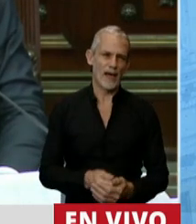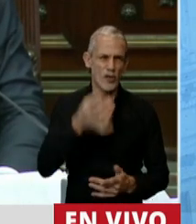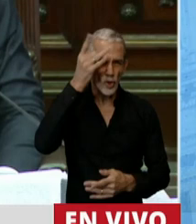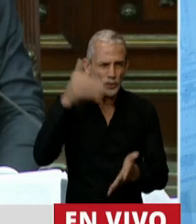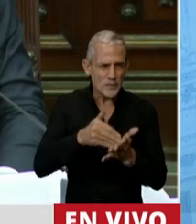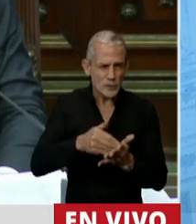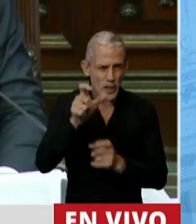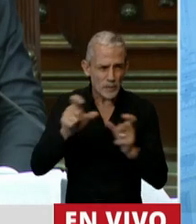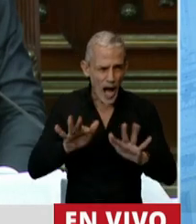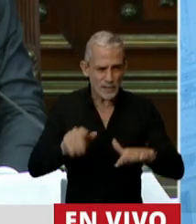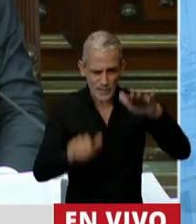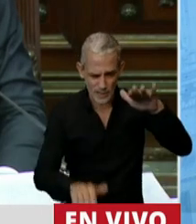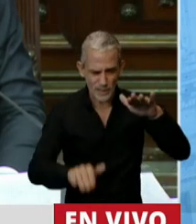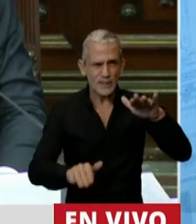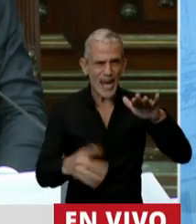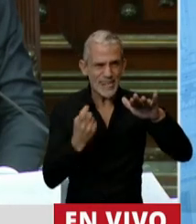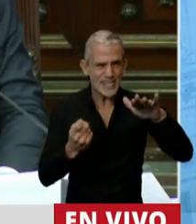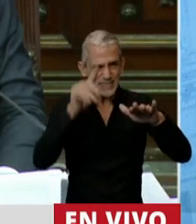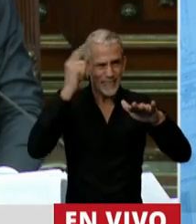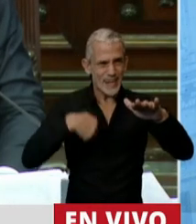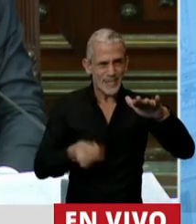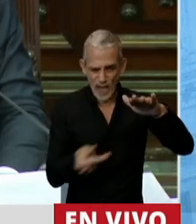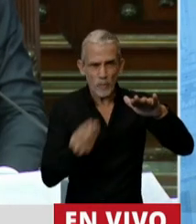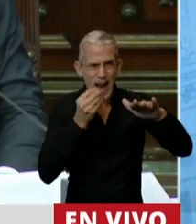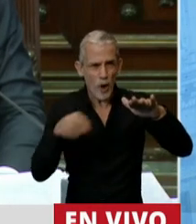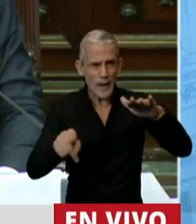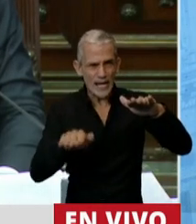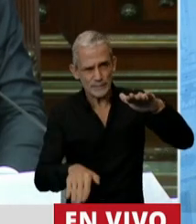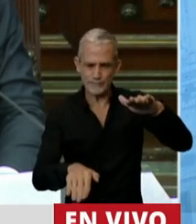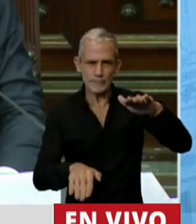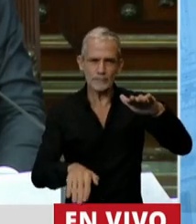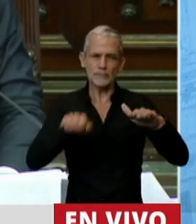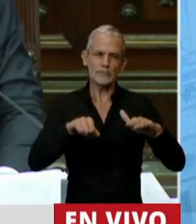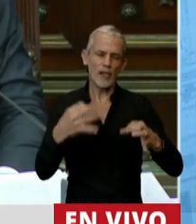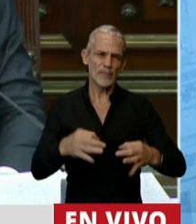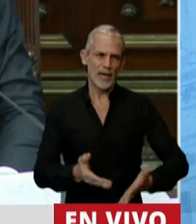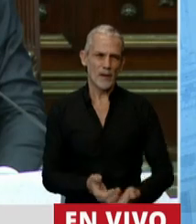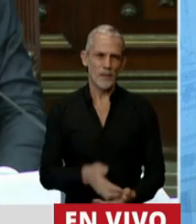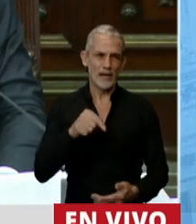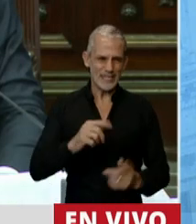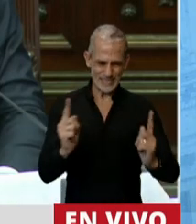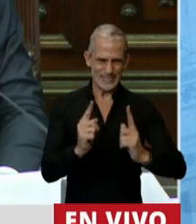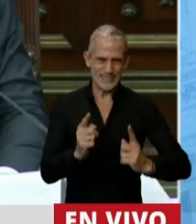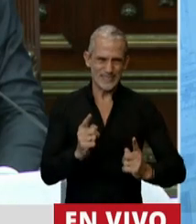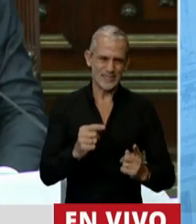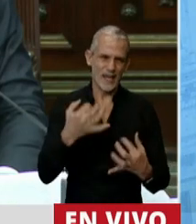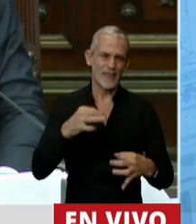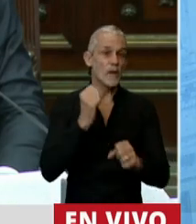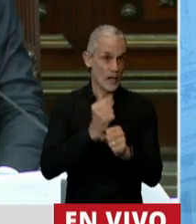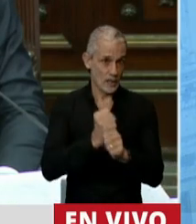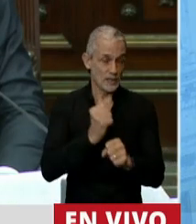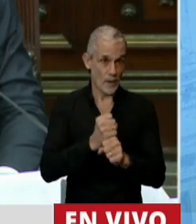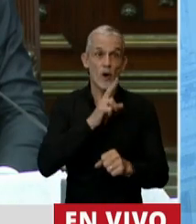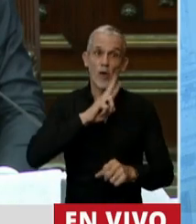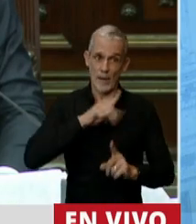ser que en la Argentina tengamos personas que necesiten del Estado para comer. Quiero en este breve acto reivindicar el trabajo